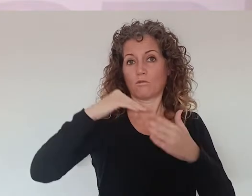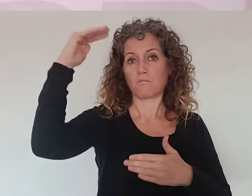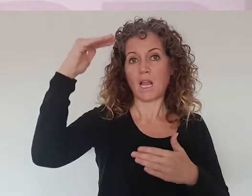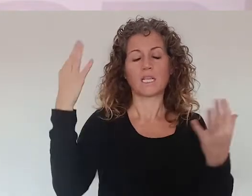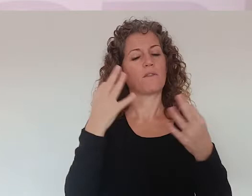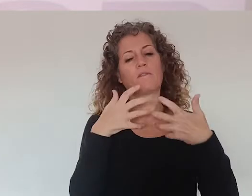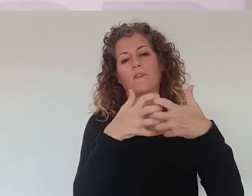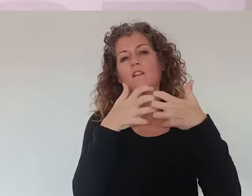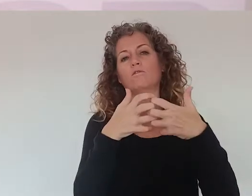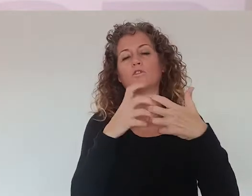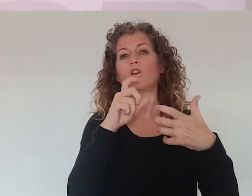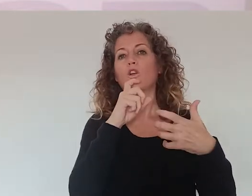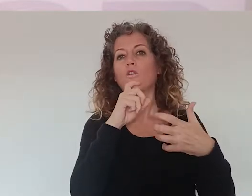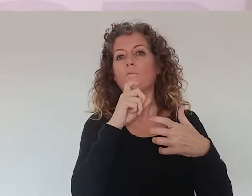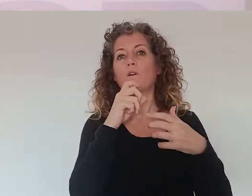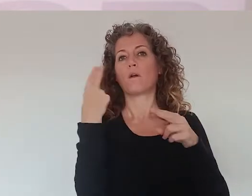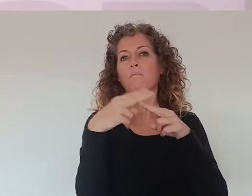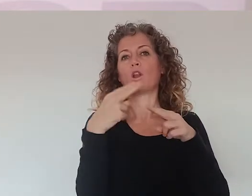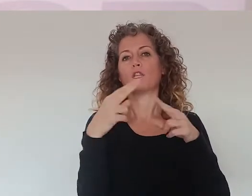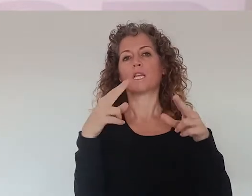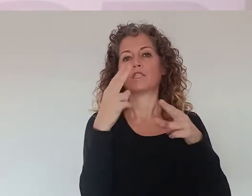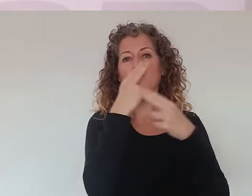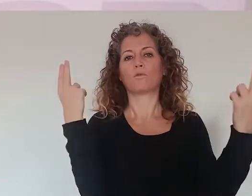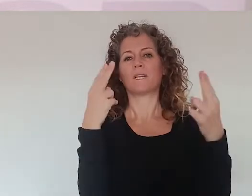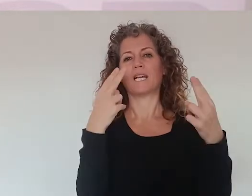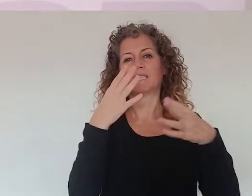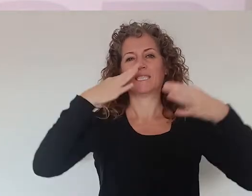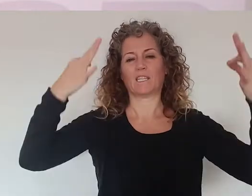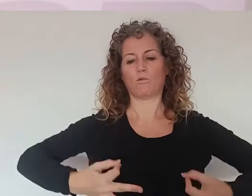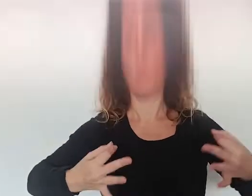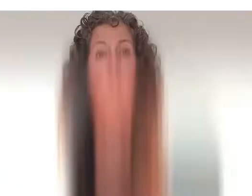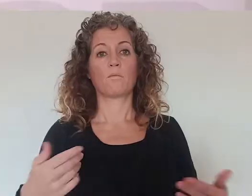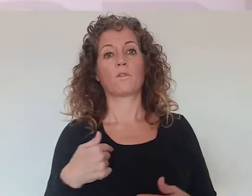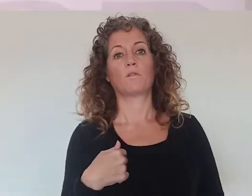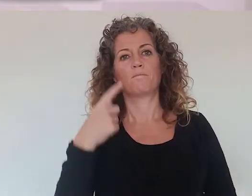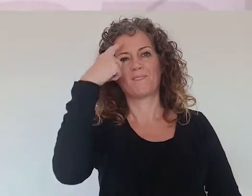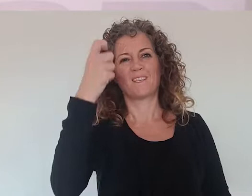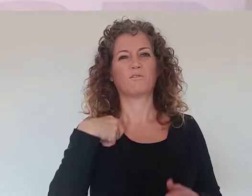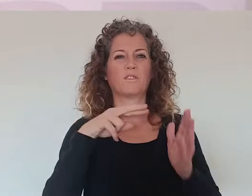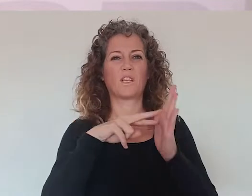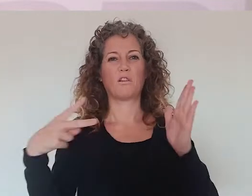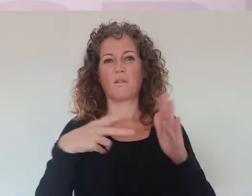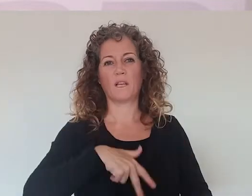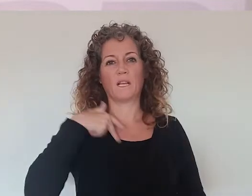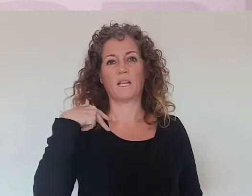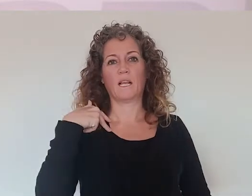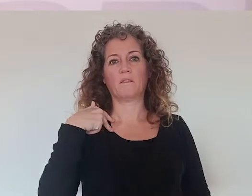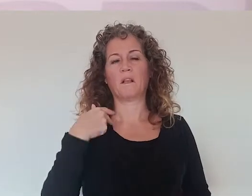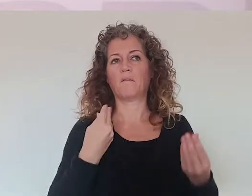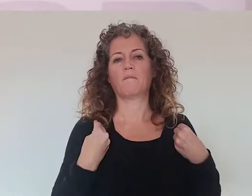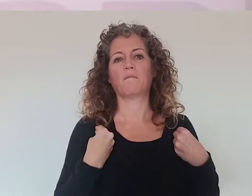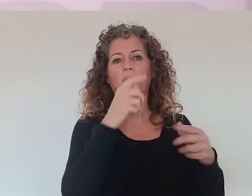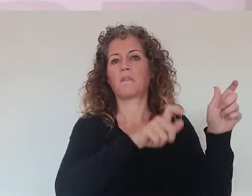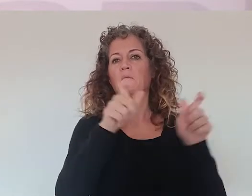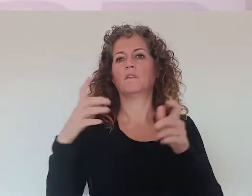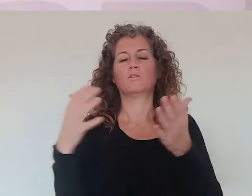mayores, tenemos que ir combatiéndola con políticas públicas muy decididas. Bueno, yo creo que la tecnología, en